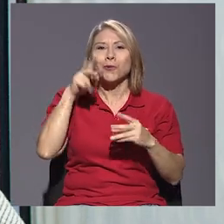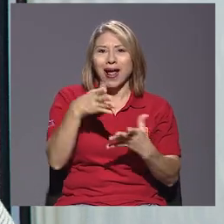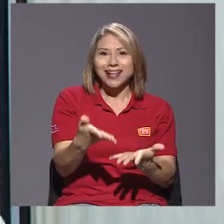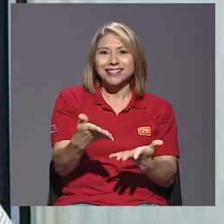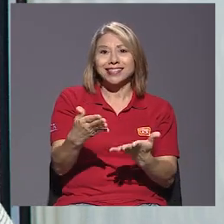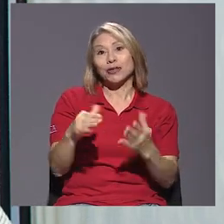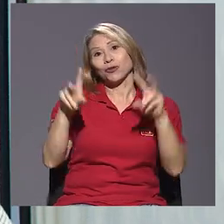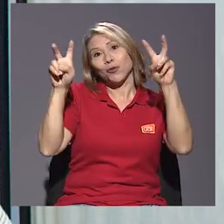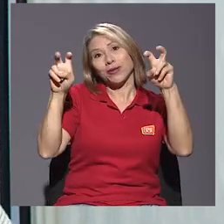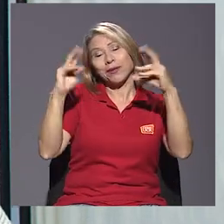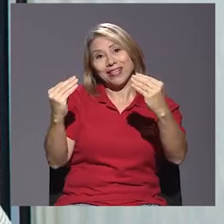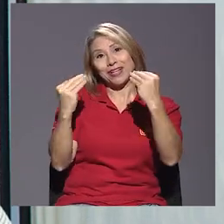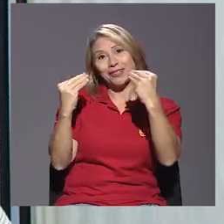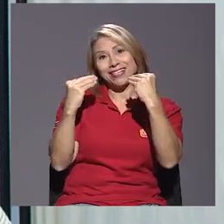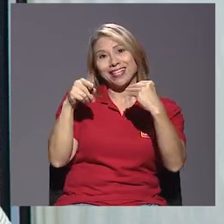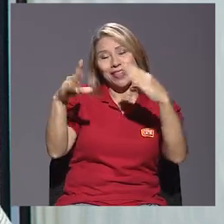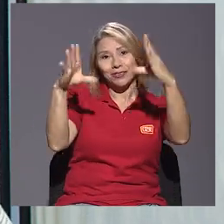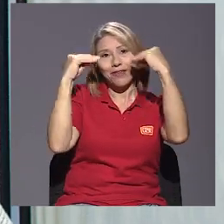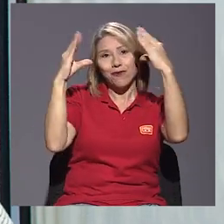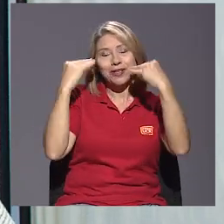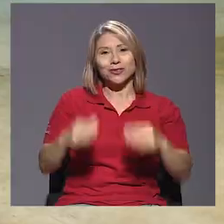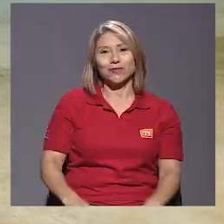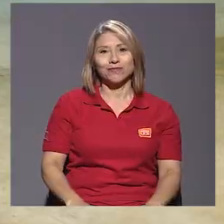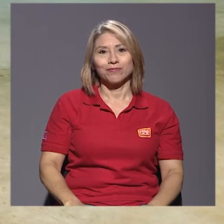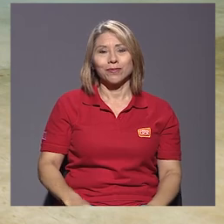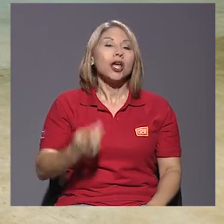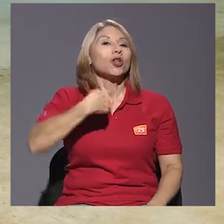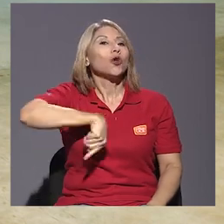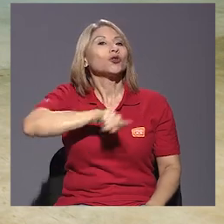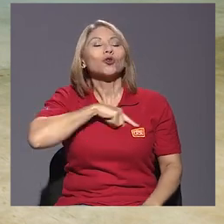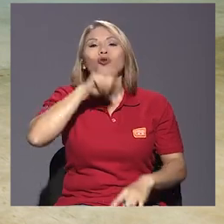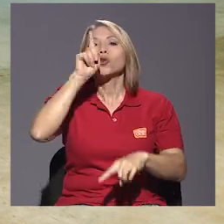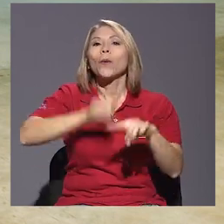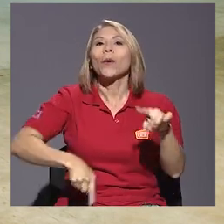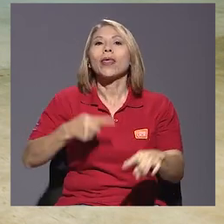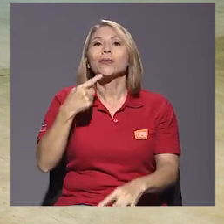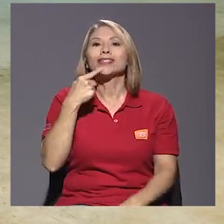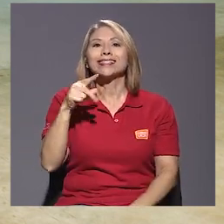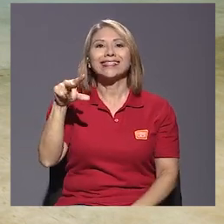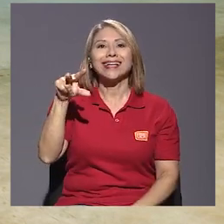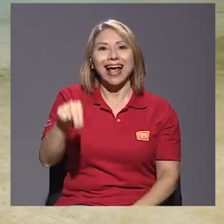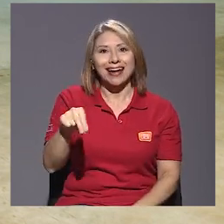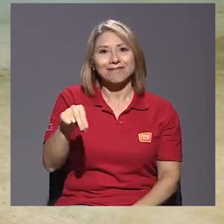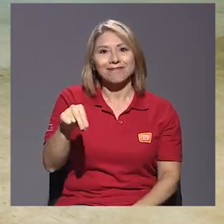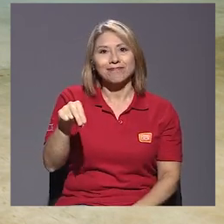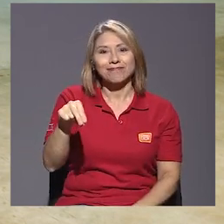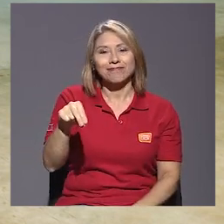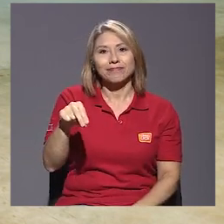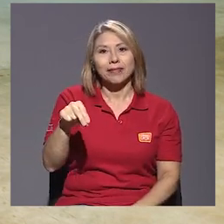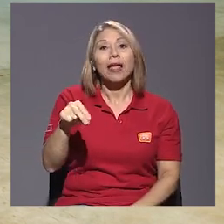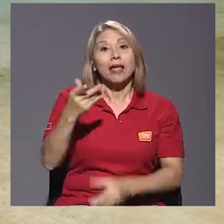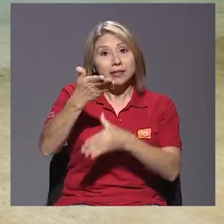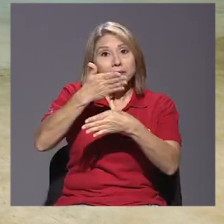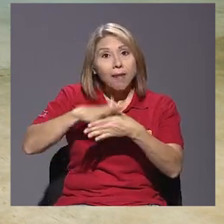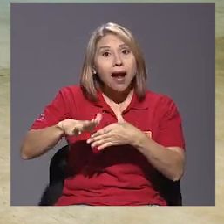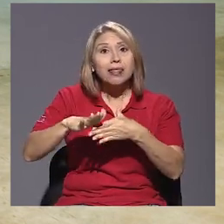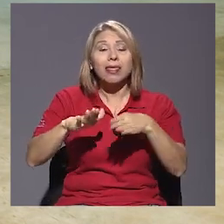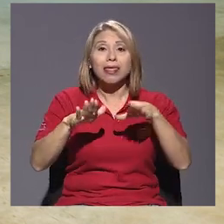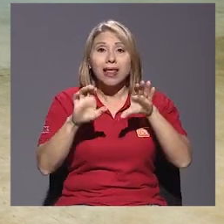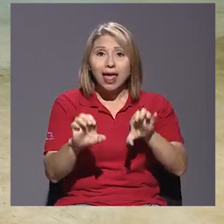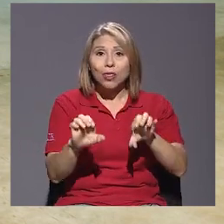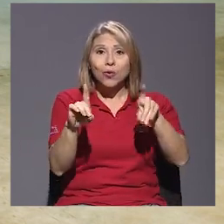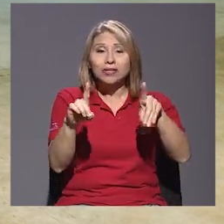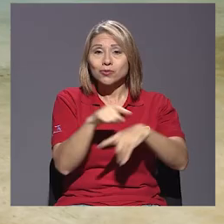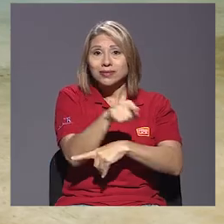enseñando supuestamente esta información. No podemos negar que es parte de la educación que estas